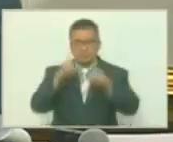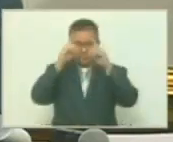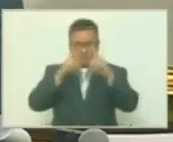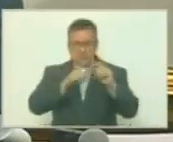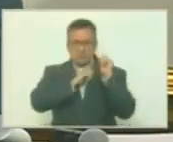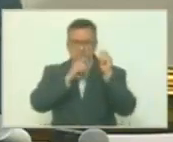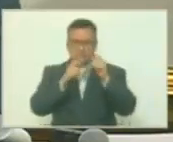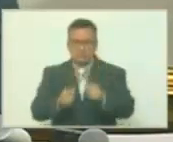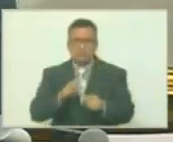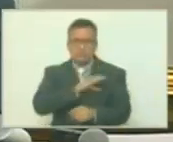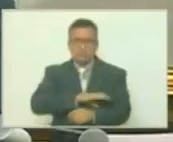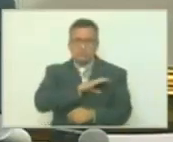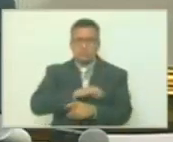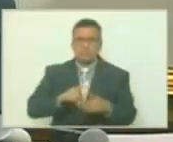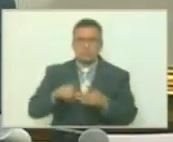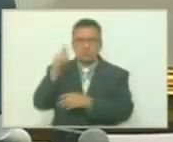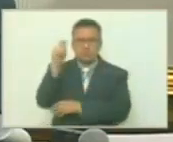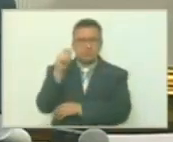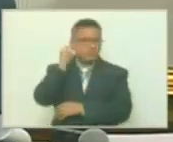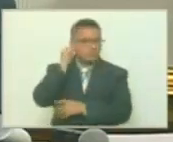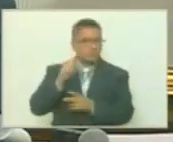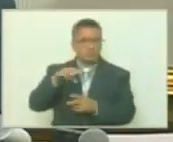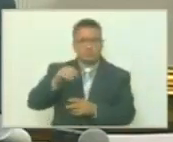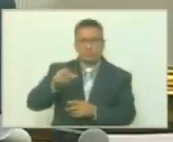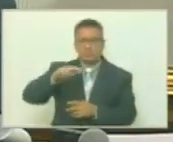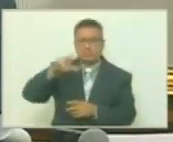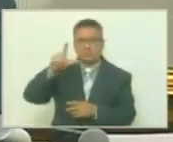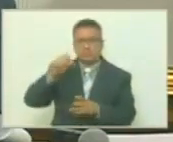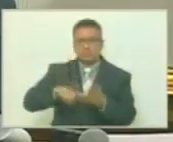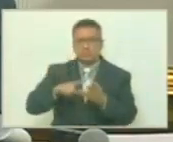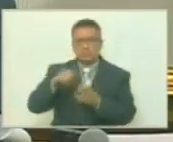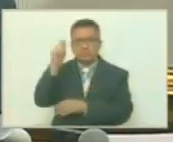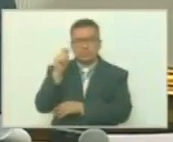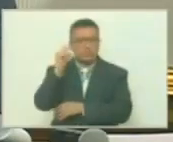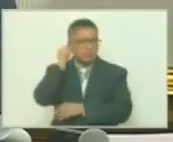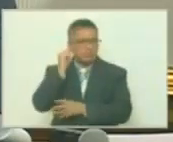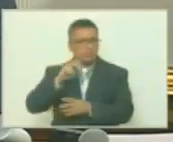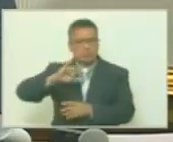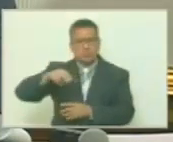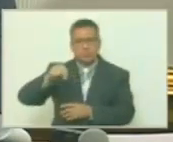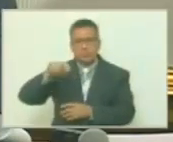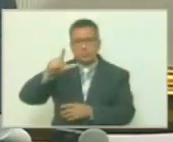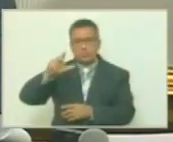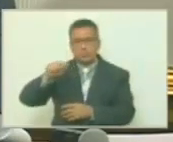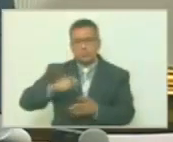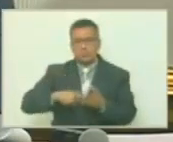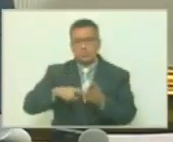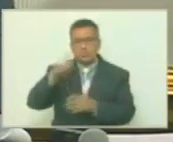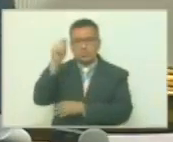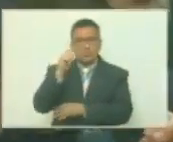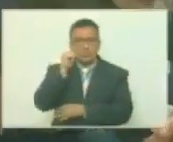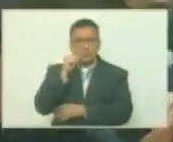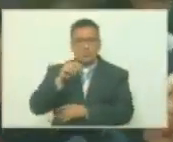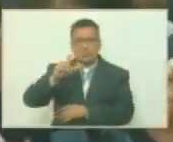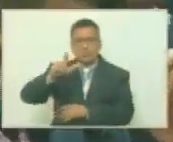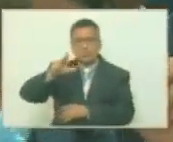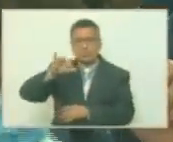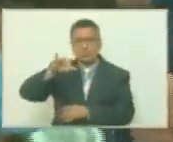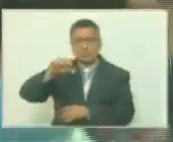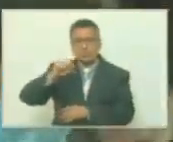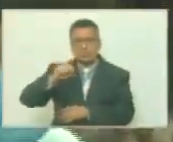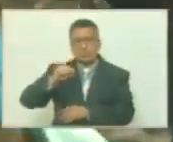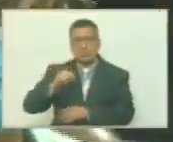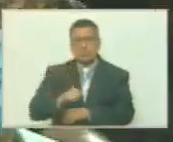comisión conformada por la diputada Carola Chávez la diputada Busy Galeano y el diputado Luis Eduardo